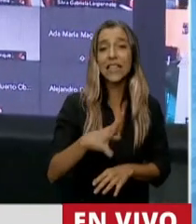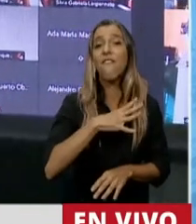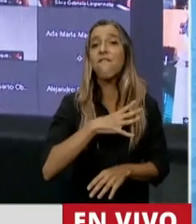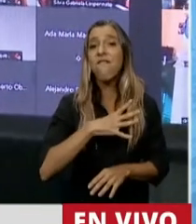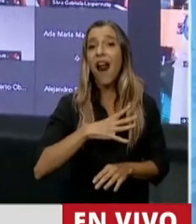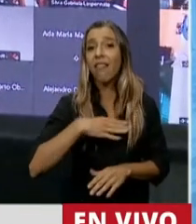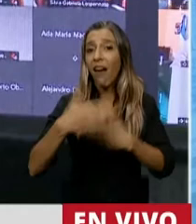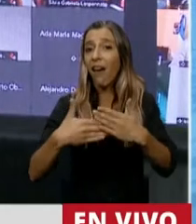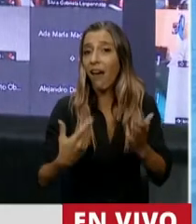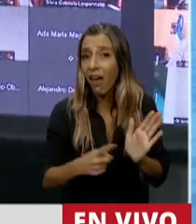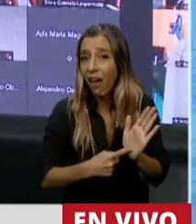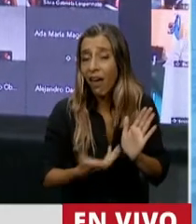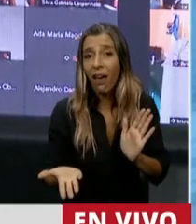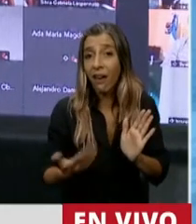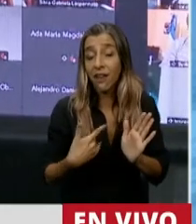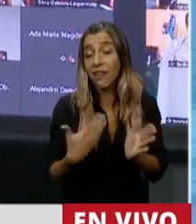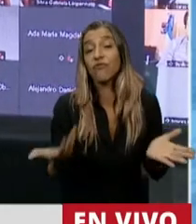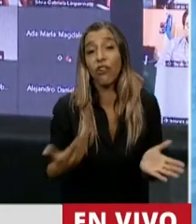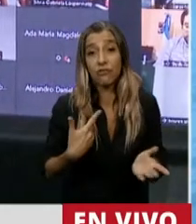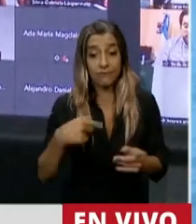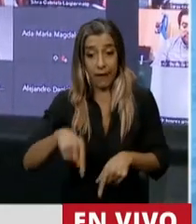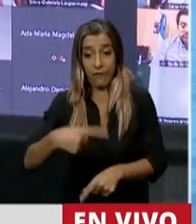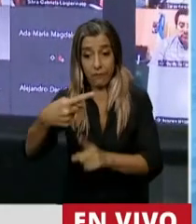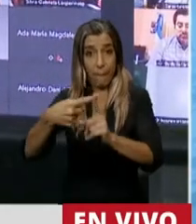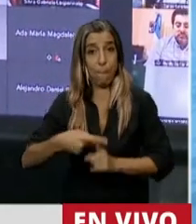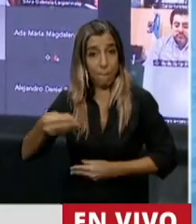presidente. Vamos a hablar del presupuesto.